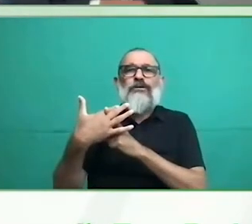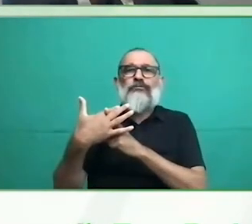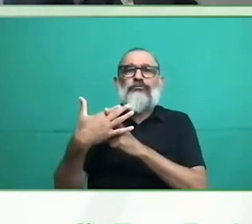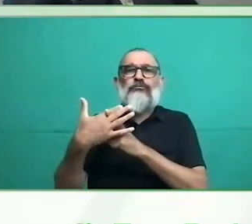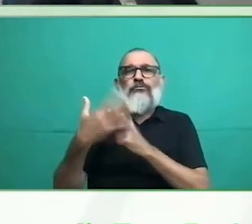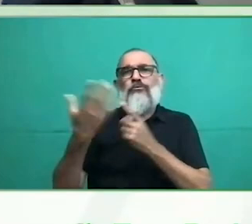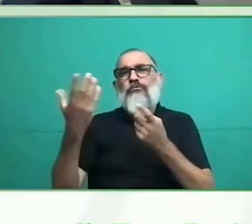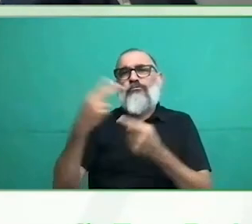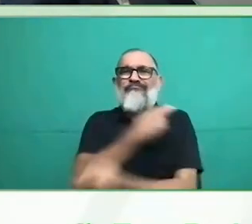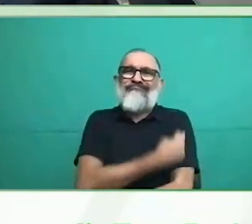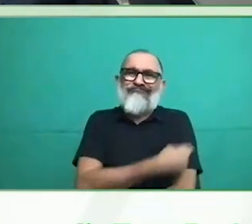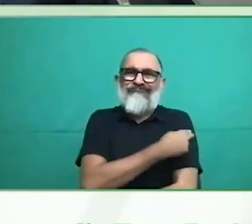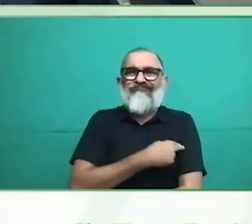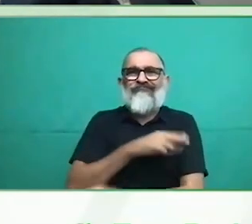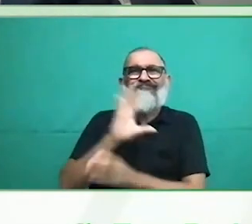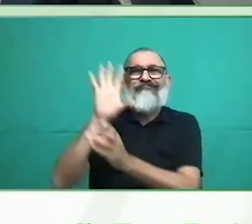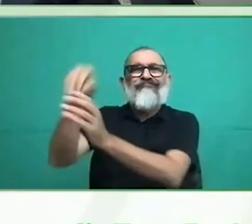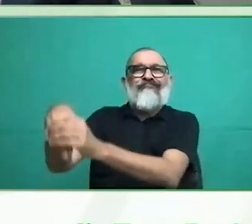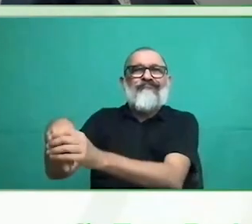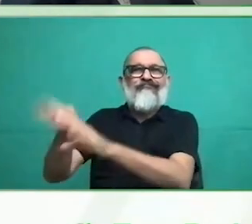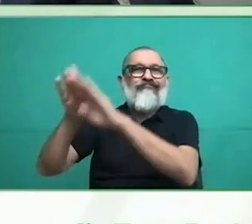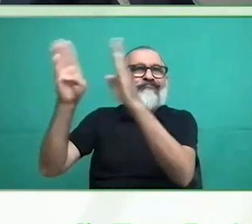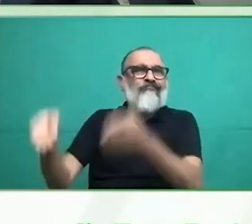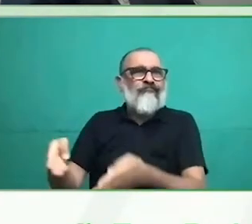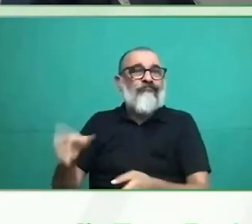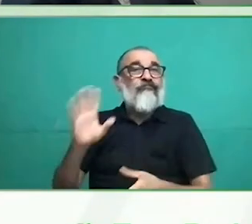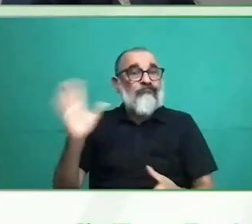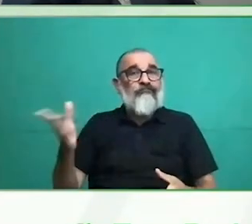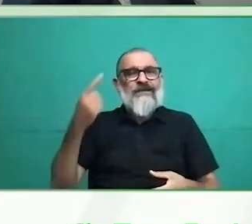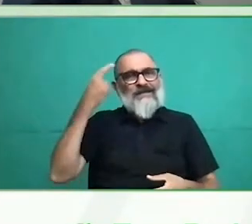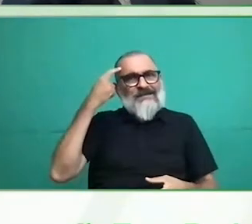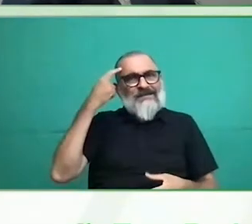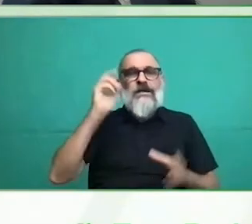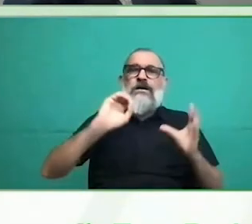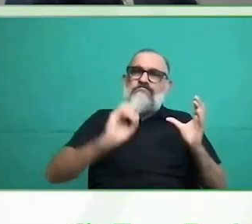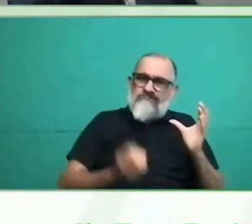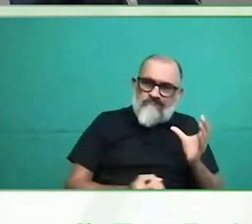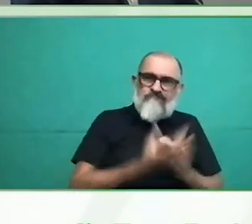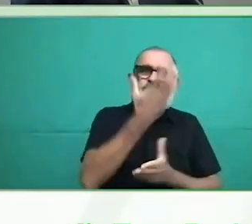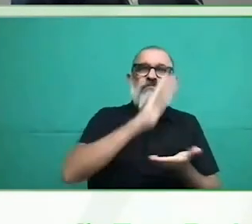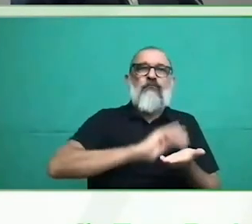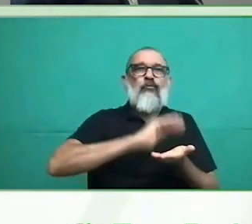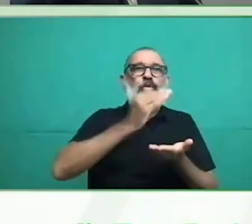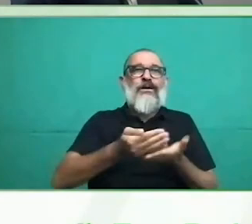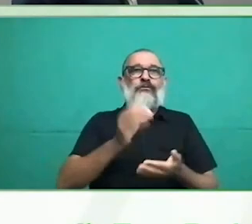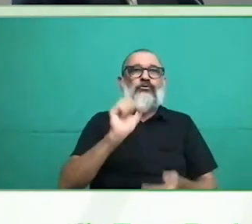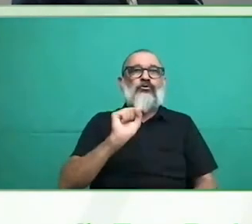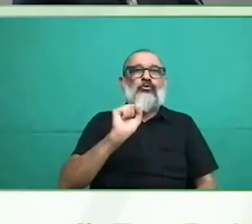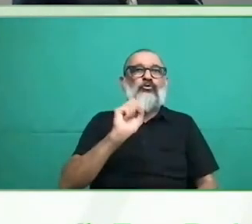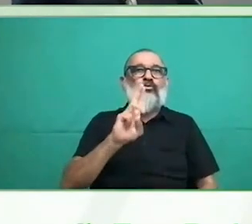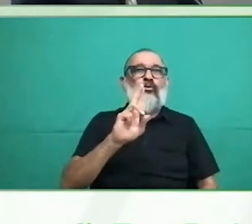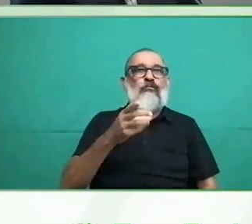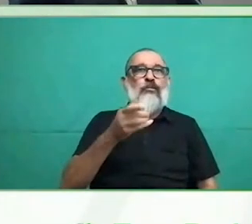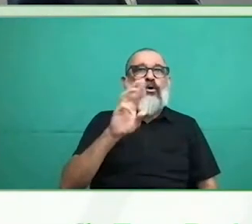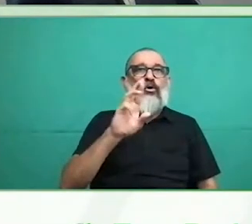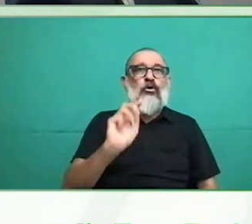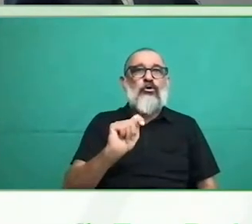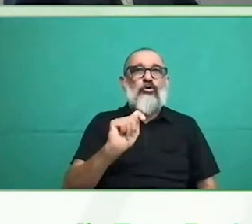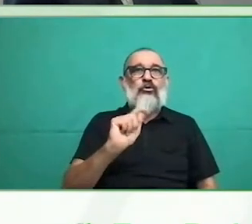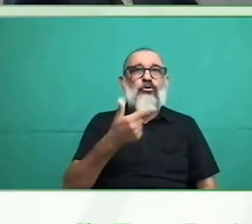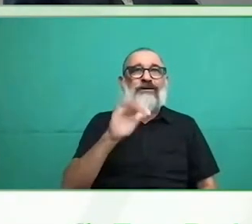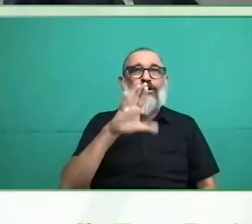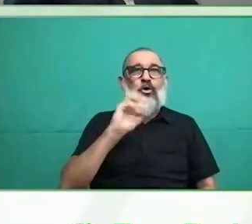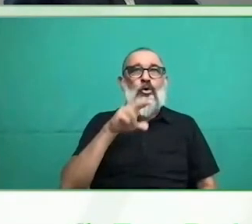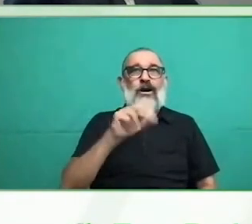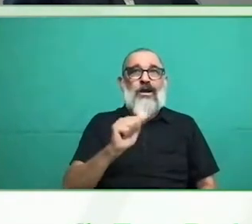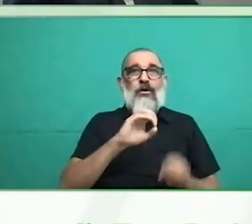propusieron la creación de Support Girona, que en ese momento utilizaba una herramienta jurídica, hoy claramente obsoleta, como era la tutela, pero